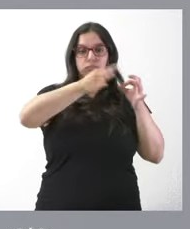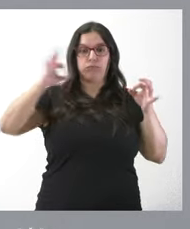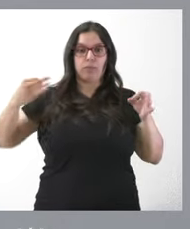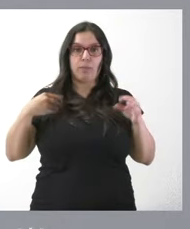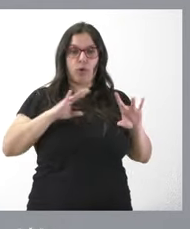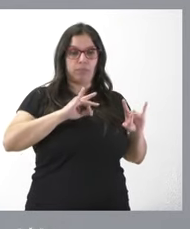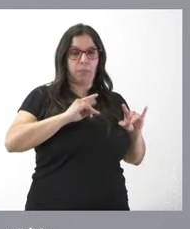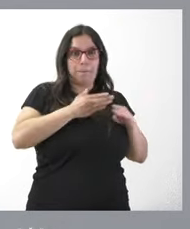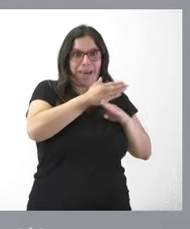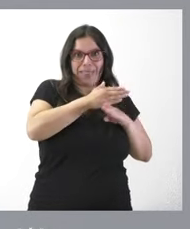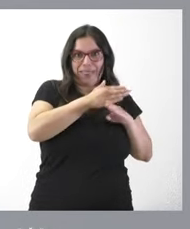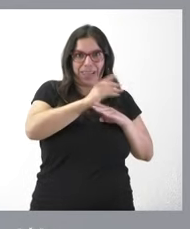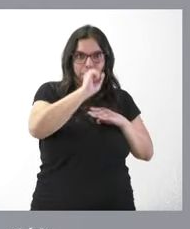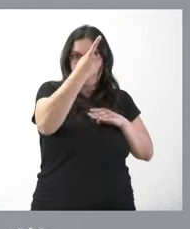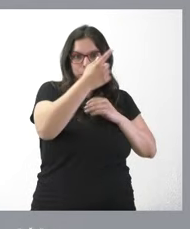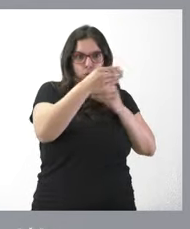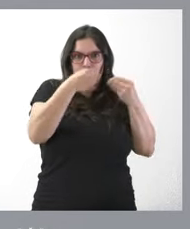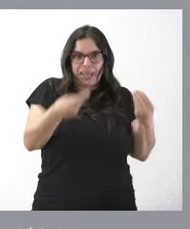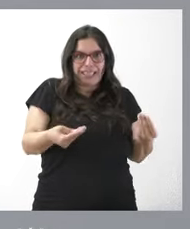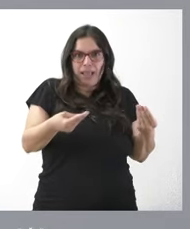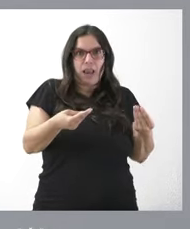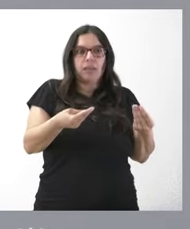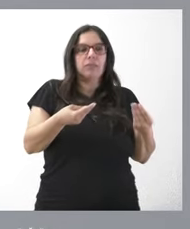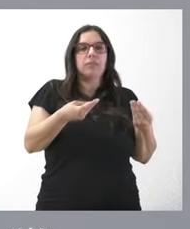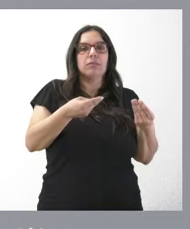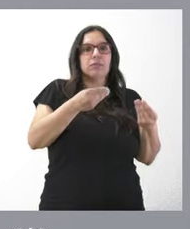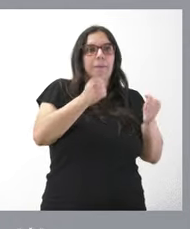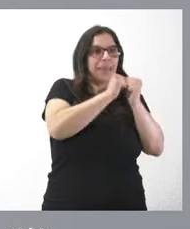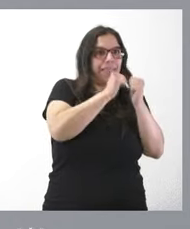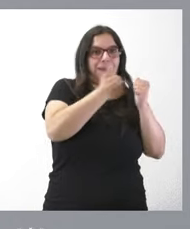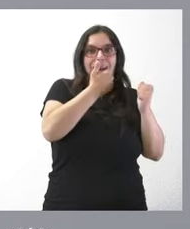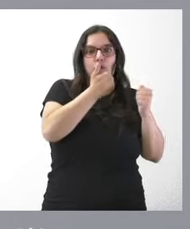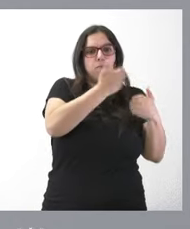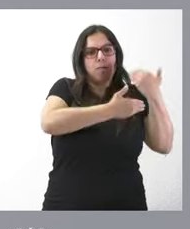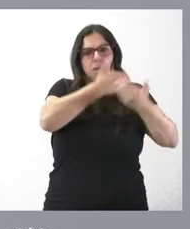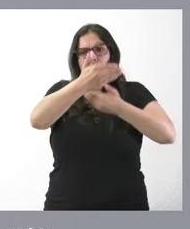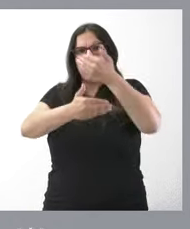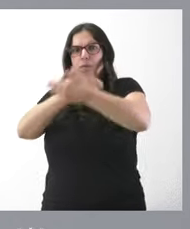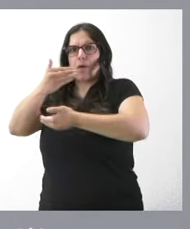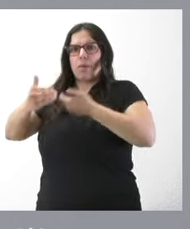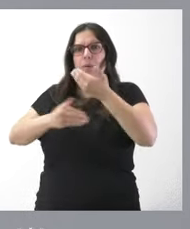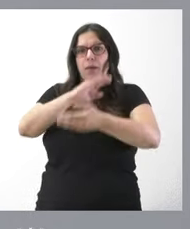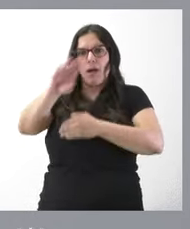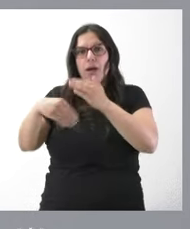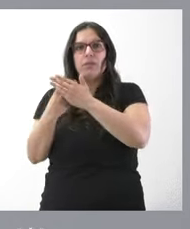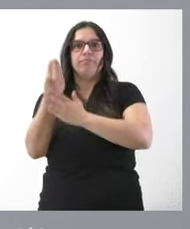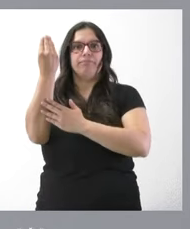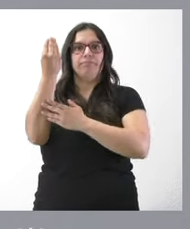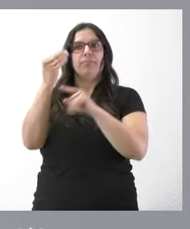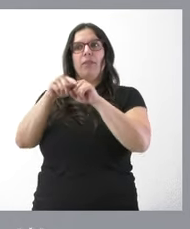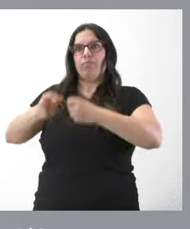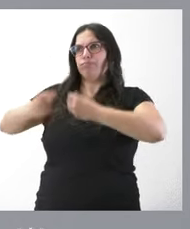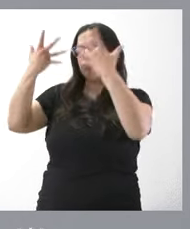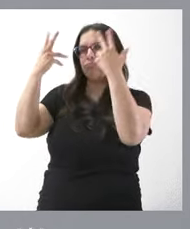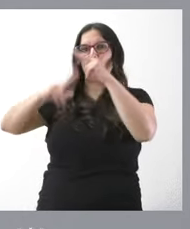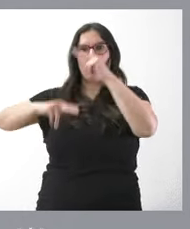desde la madera, de la piedra natural y ornamental, hasta el natural de todo el proceso de transformación de estos productos, de edificación, construcción